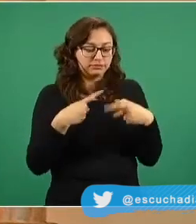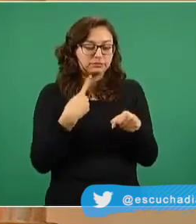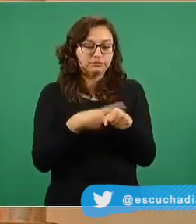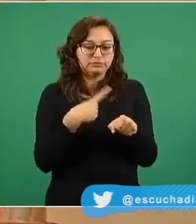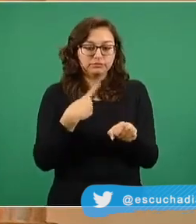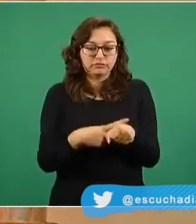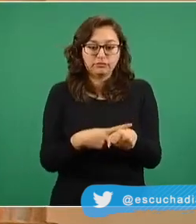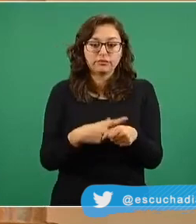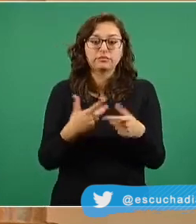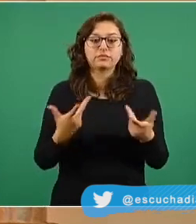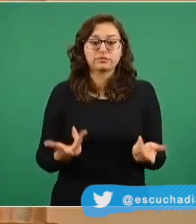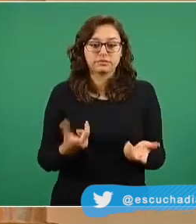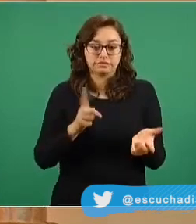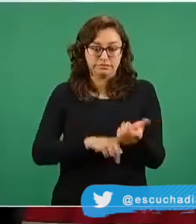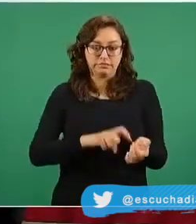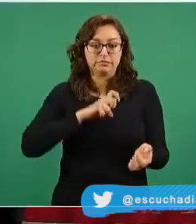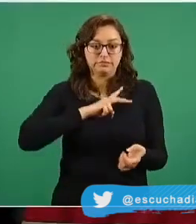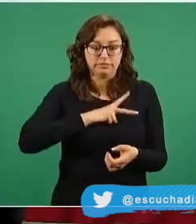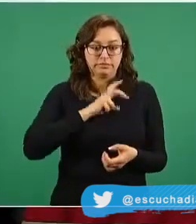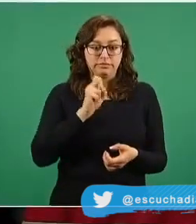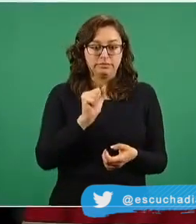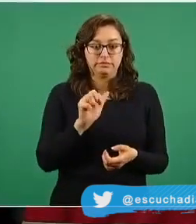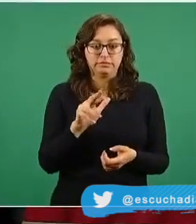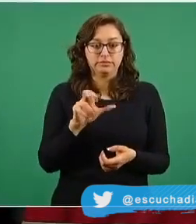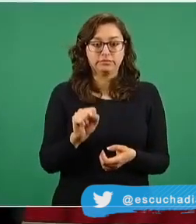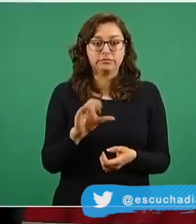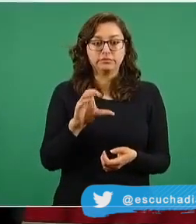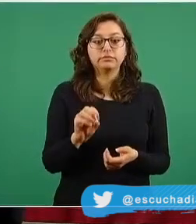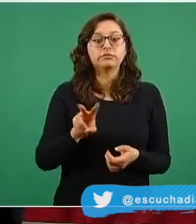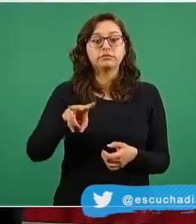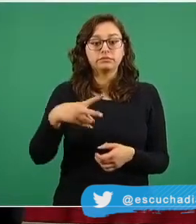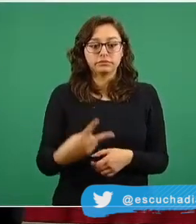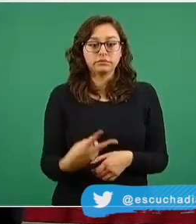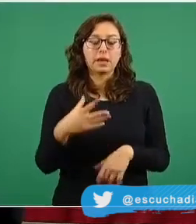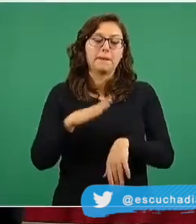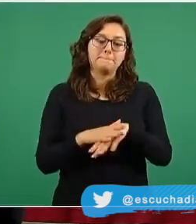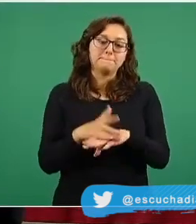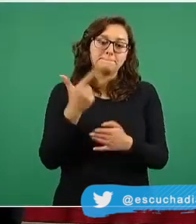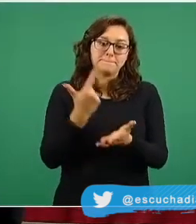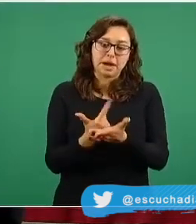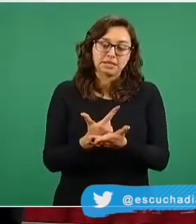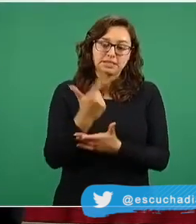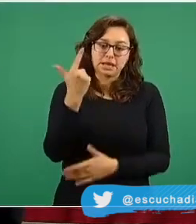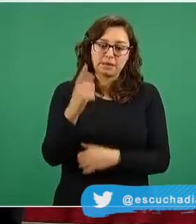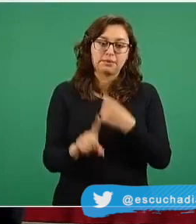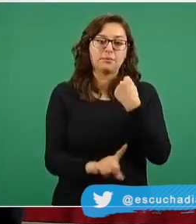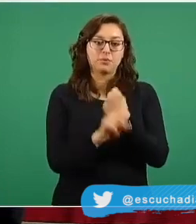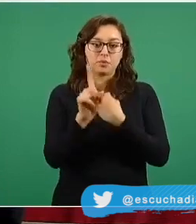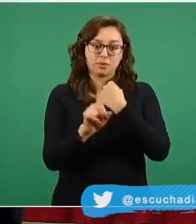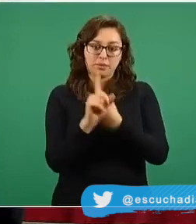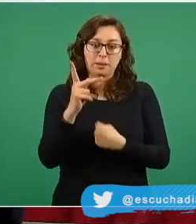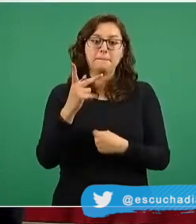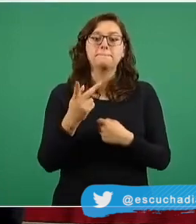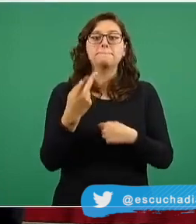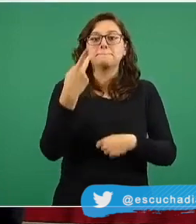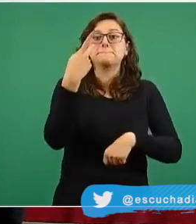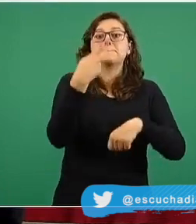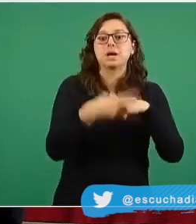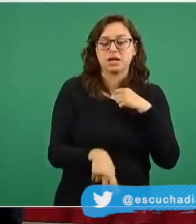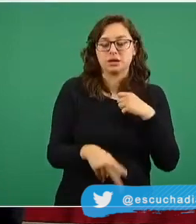por personas que portan el virus SARS-CoV-2 tienen mayor riesgo de infección y por lo tanto es prioritario